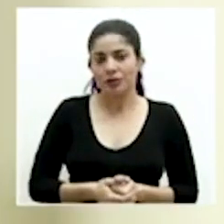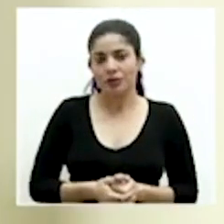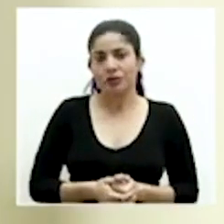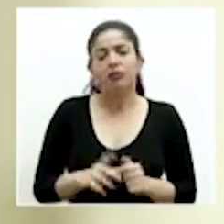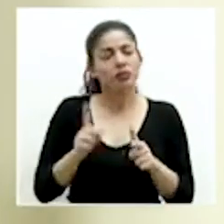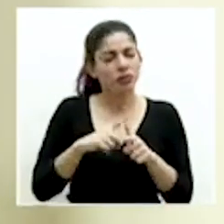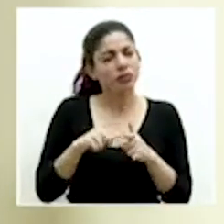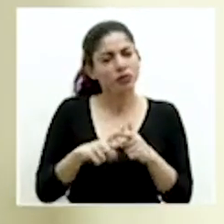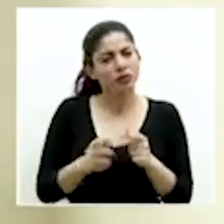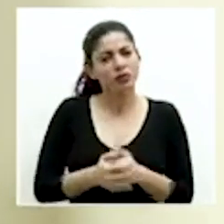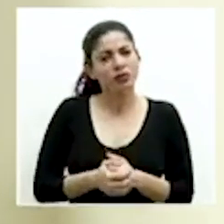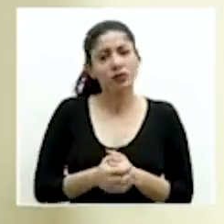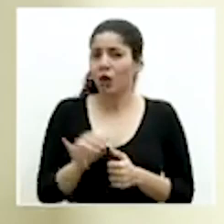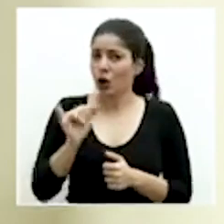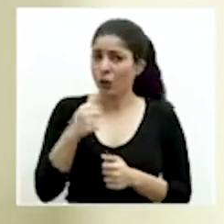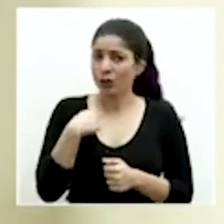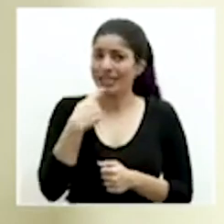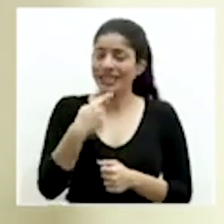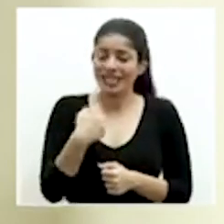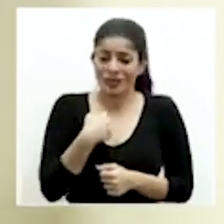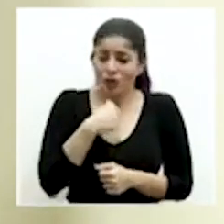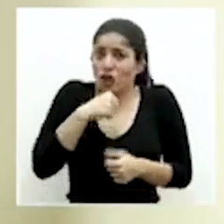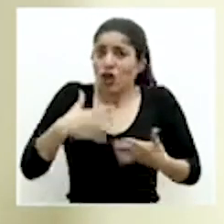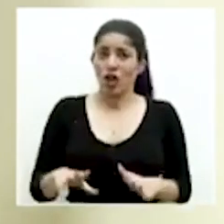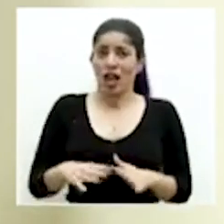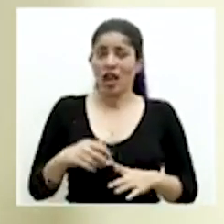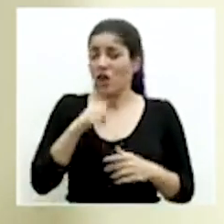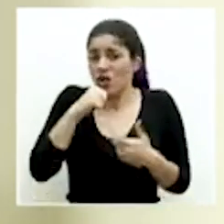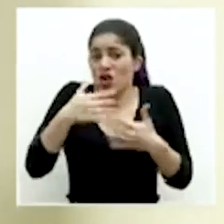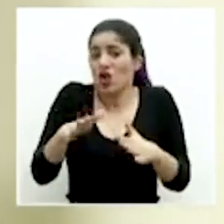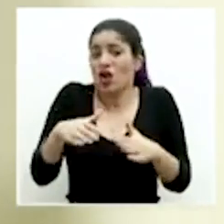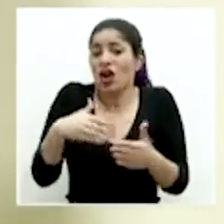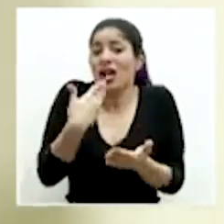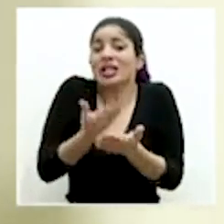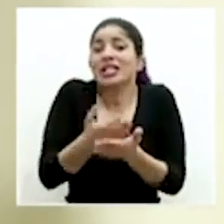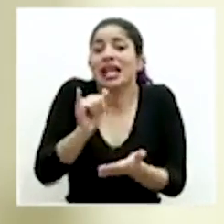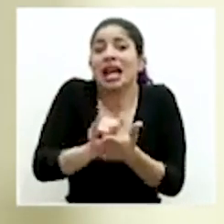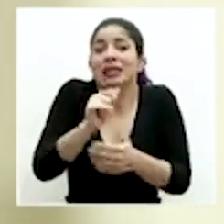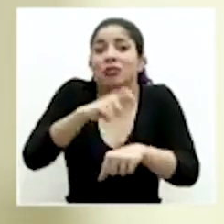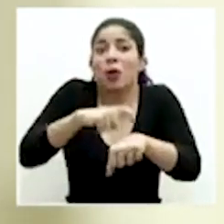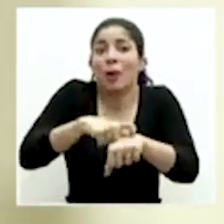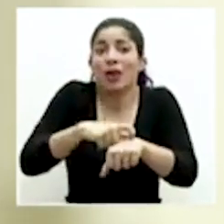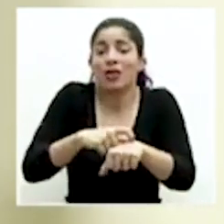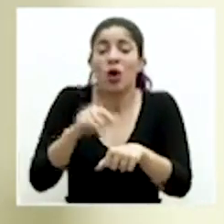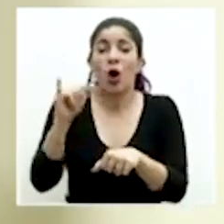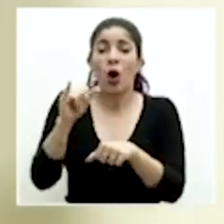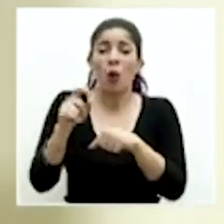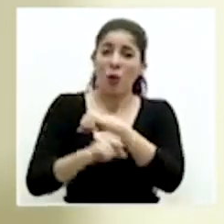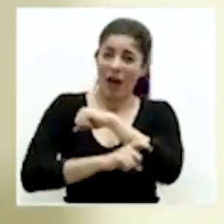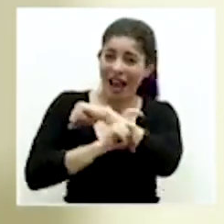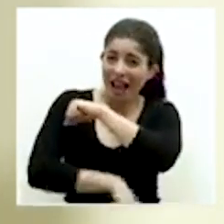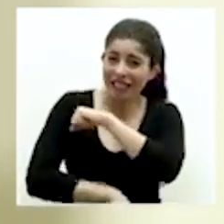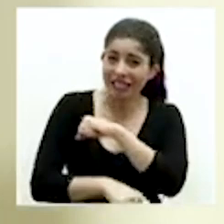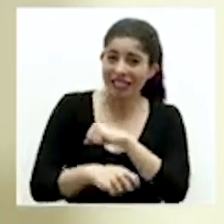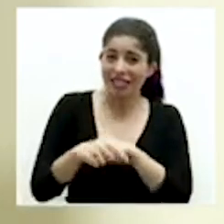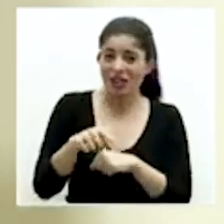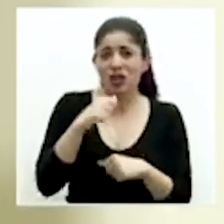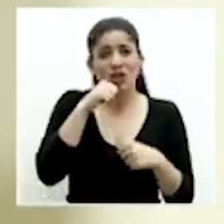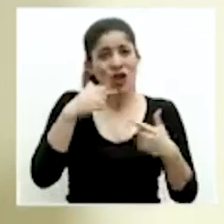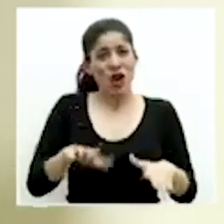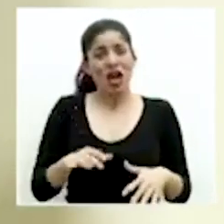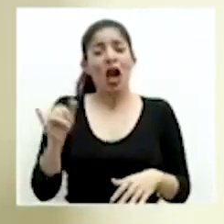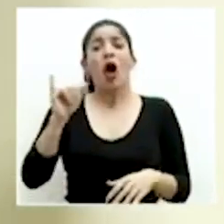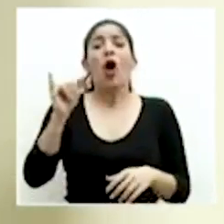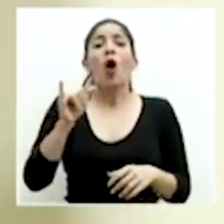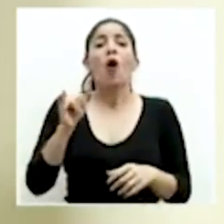Así que, como les digo, yo no quiero, no queremos llegar a ese tipo. sea, aplicar la fuerza es lo que menos queremos. Aplicar la